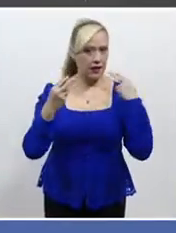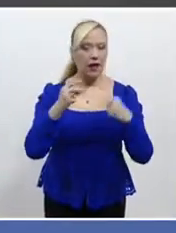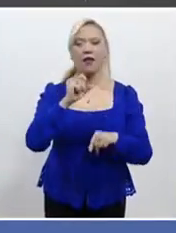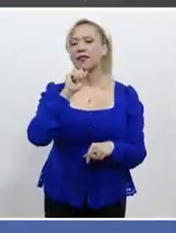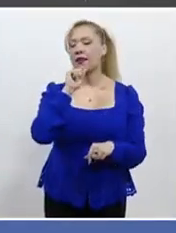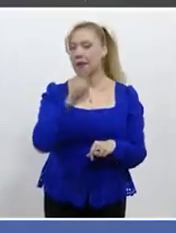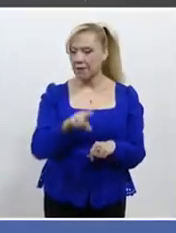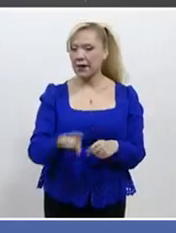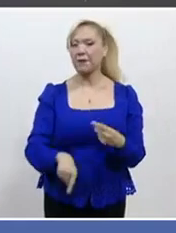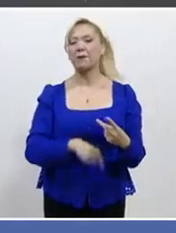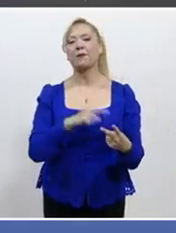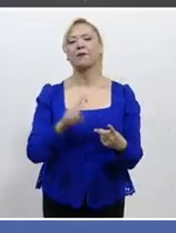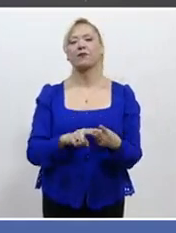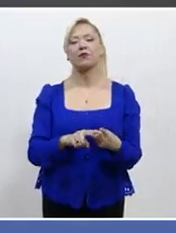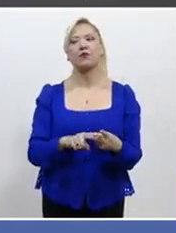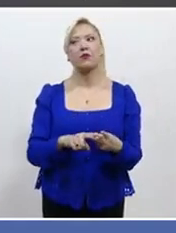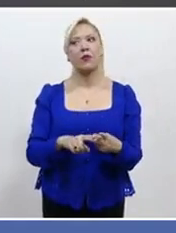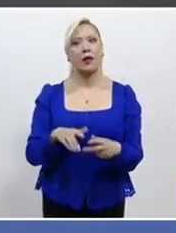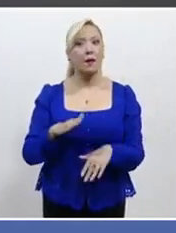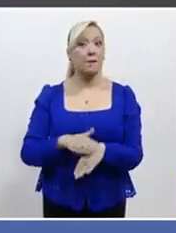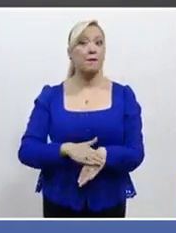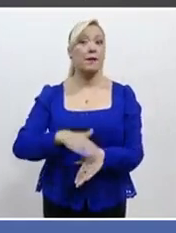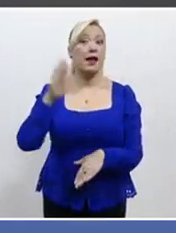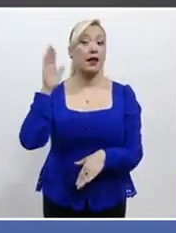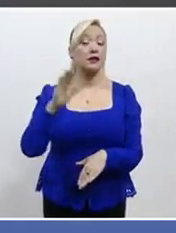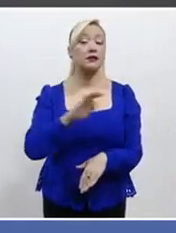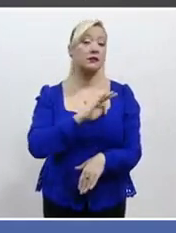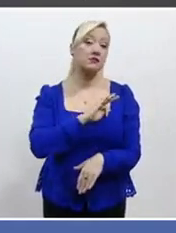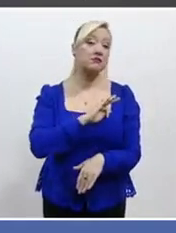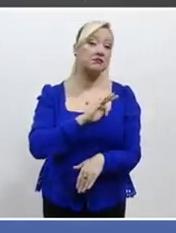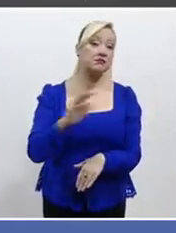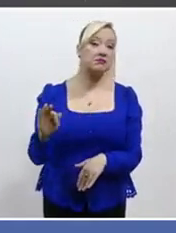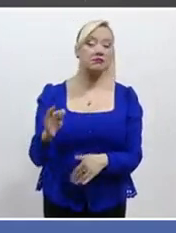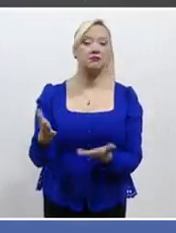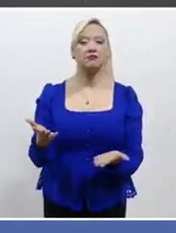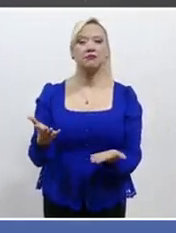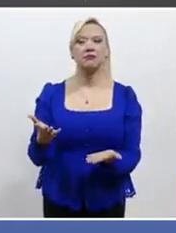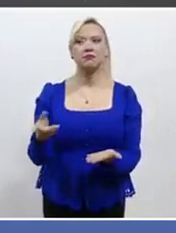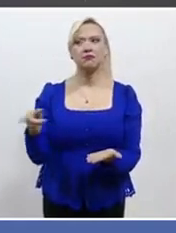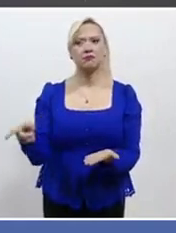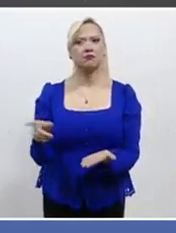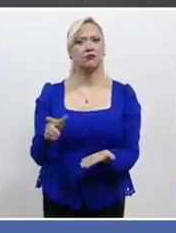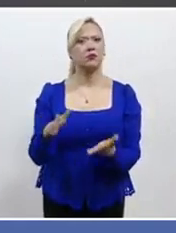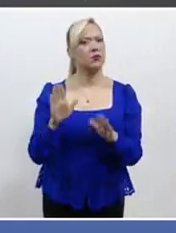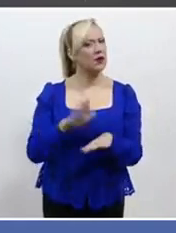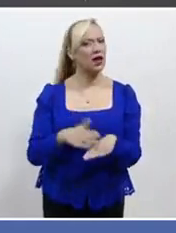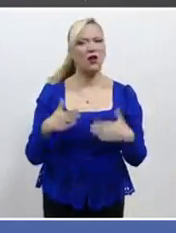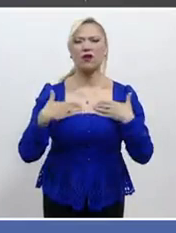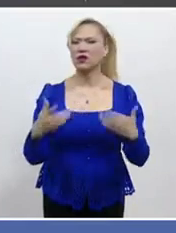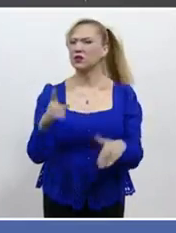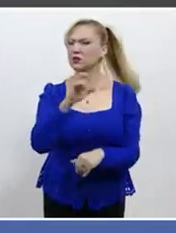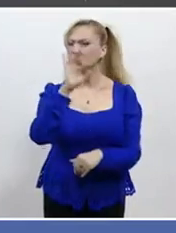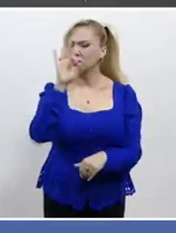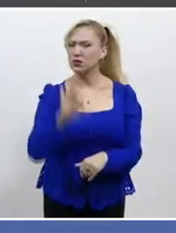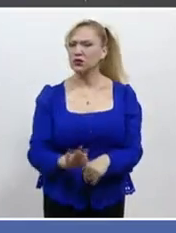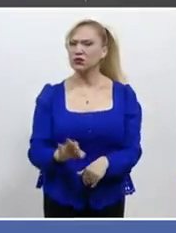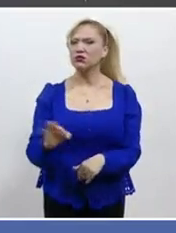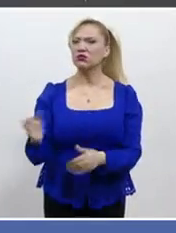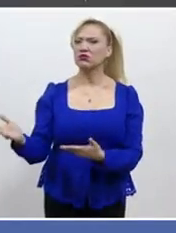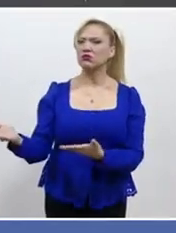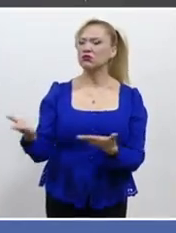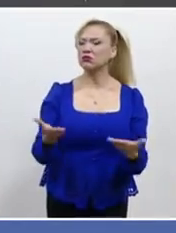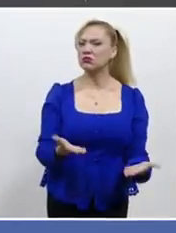incrementa la posibilidad de que recurran con confianza a las